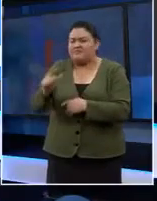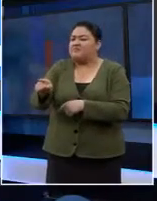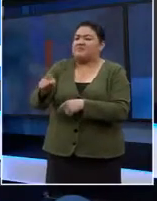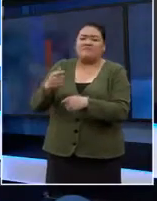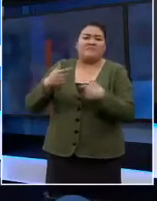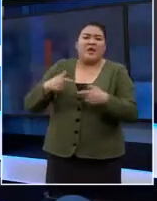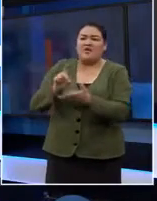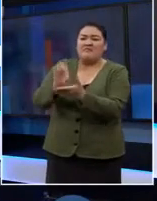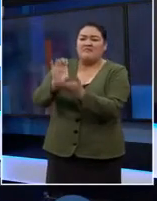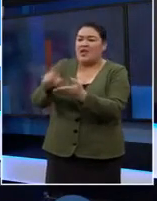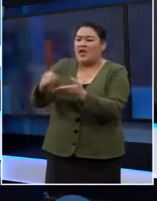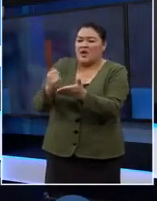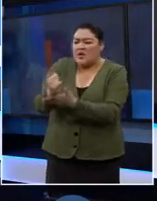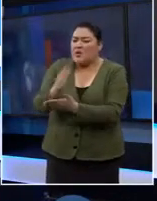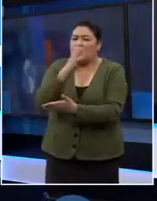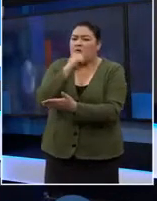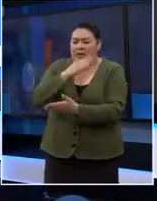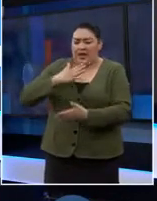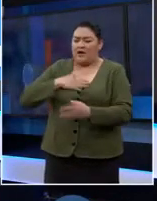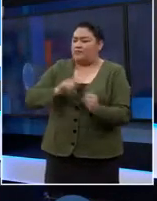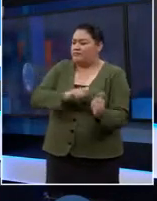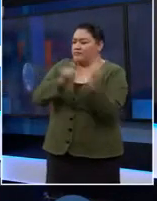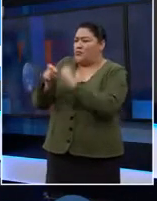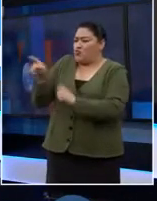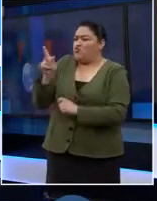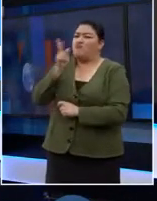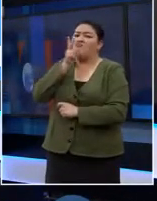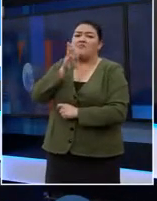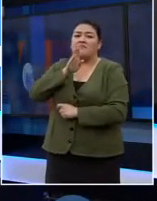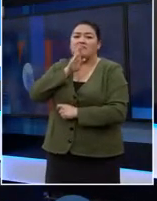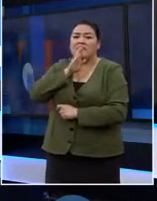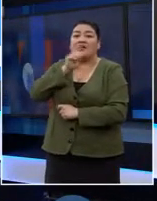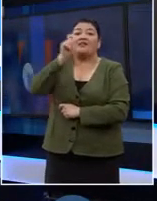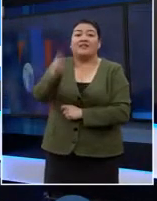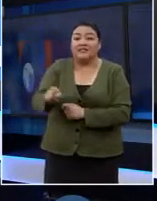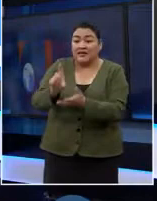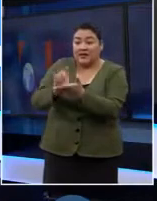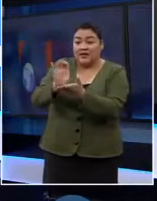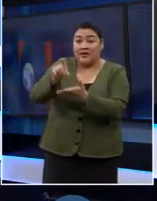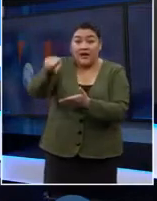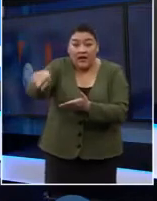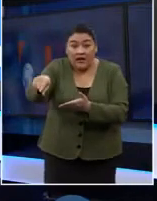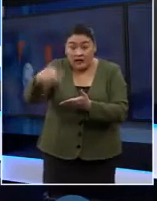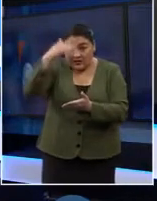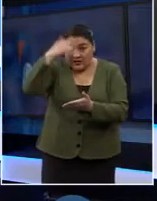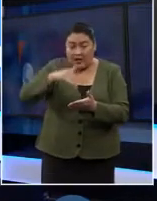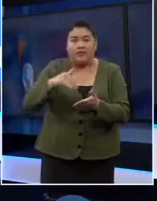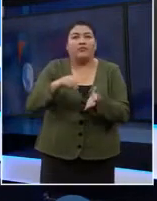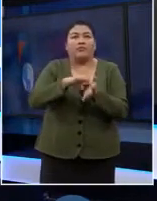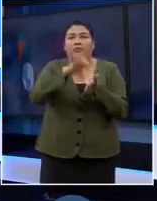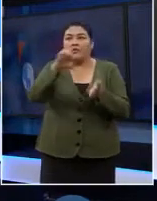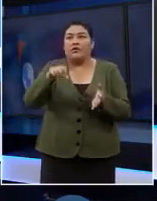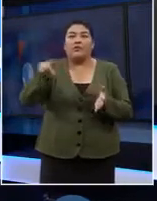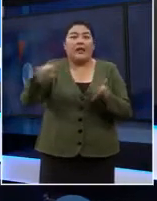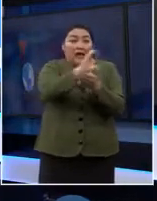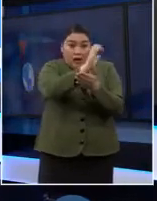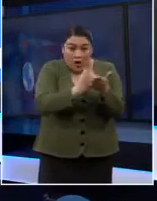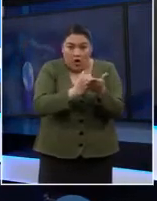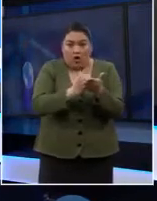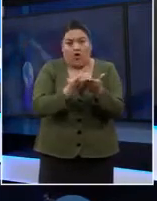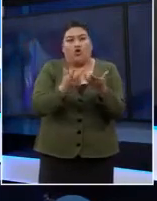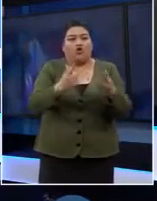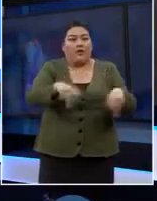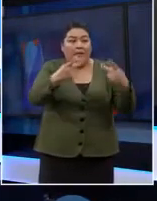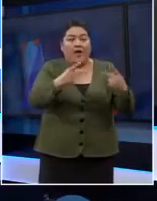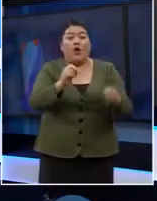persona el derecho a tomar decisiones. Eso significa que una persona con discapacidad no podría firmar un contrato, digamos, de